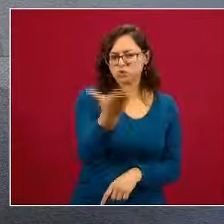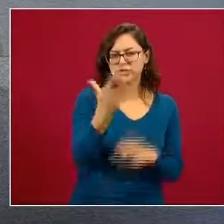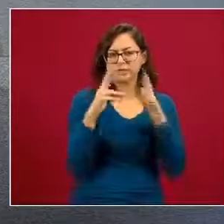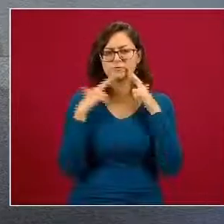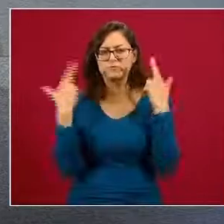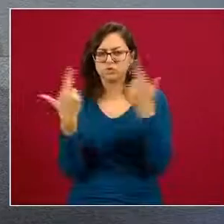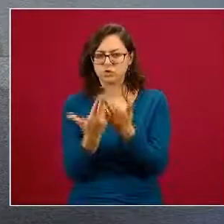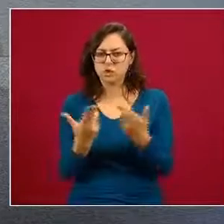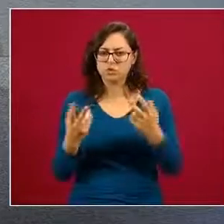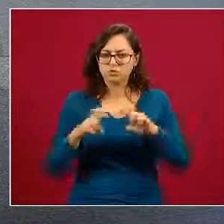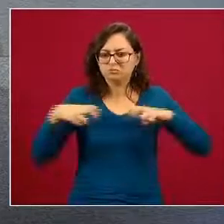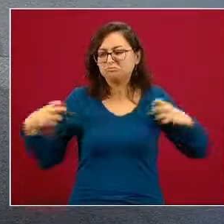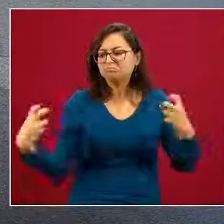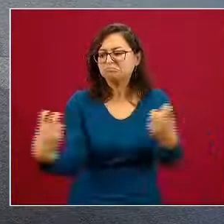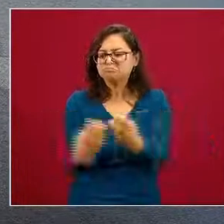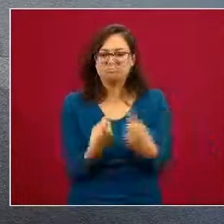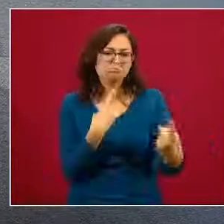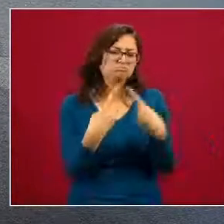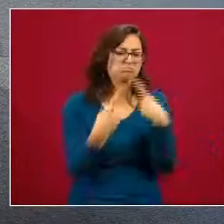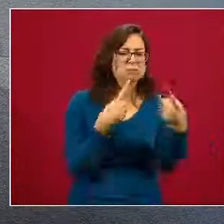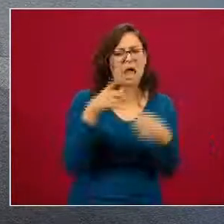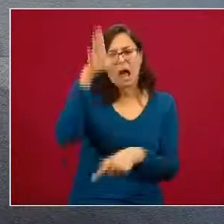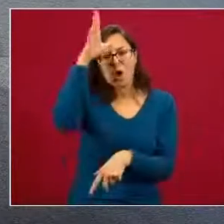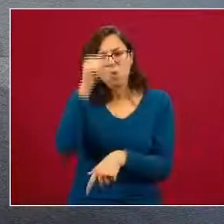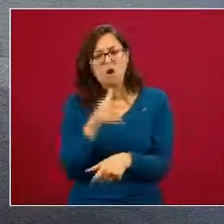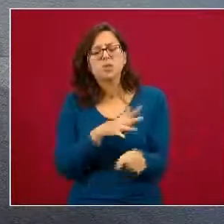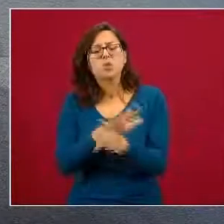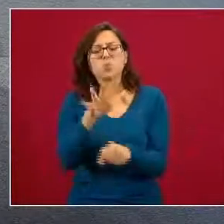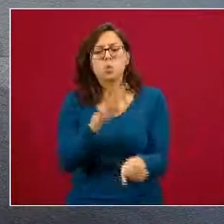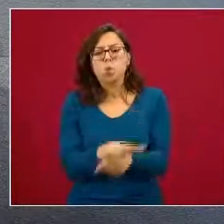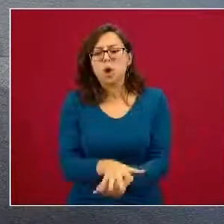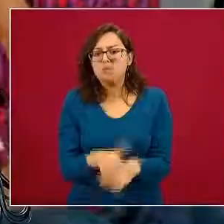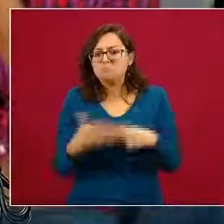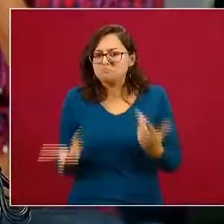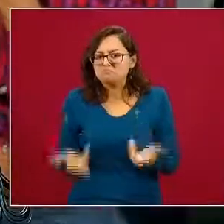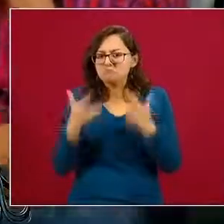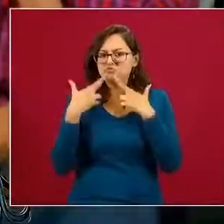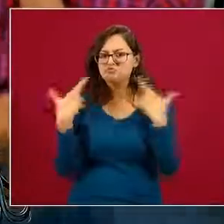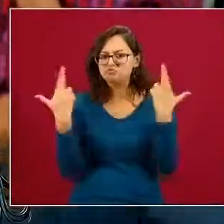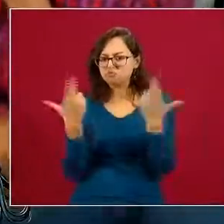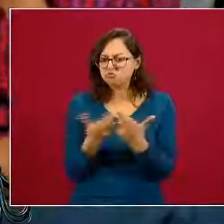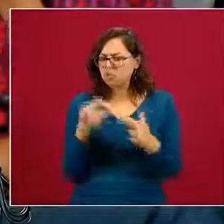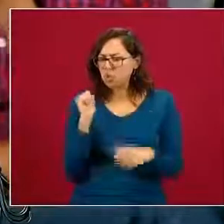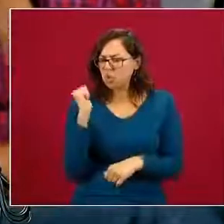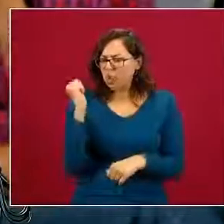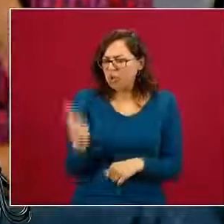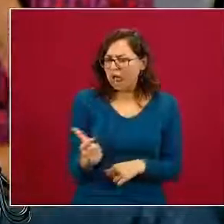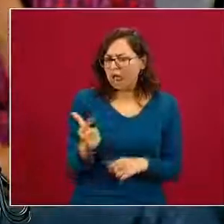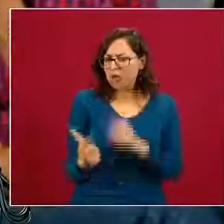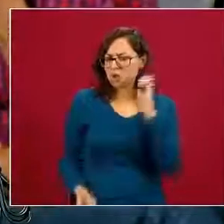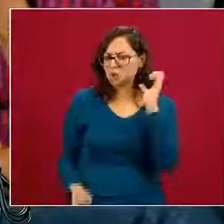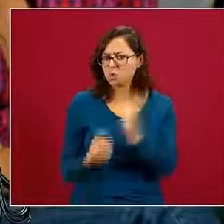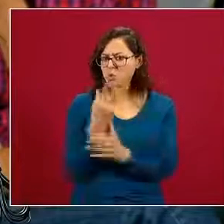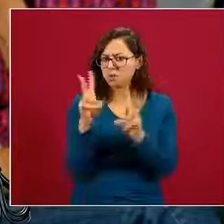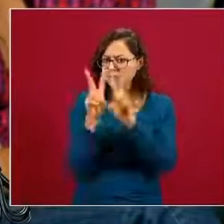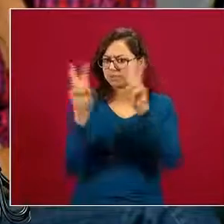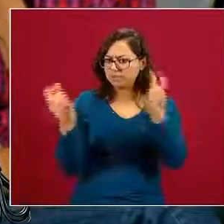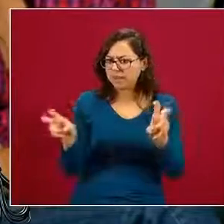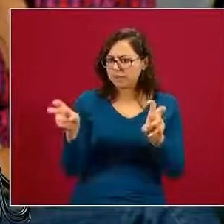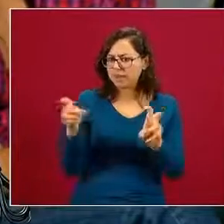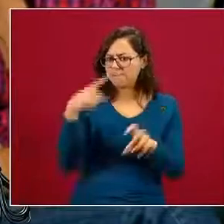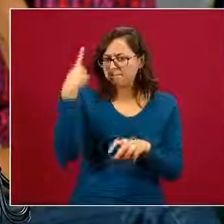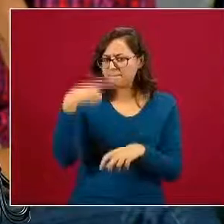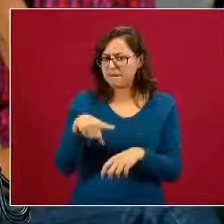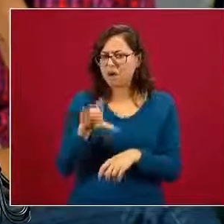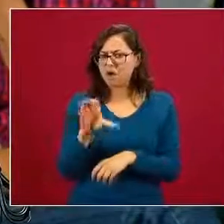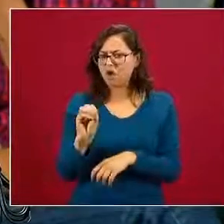gustaría conocer a qué acuerdos llegaron no sé si esta reunión tenga que ver con la nueva indicación que tienen para